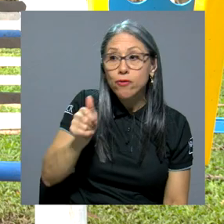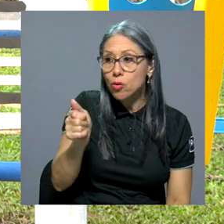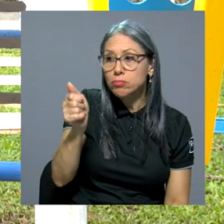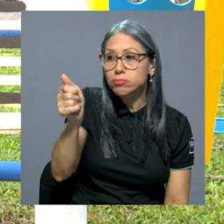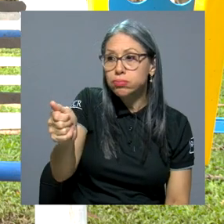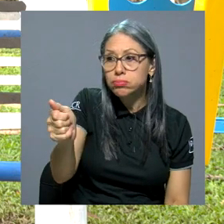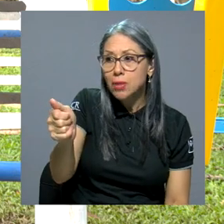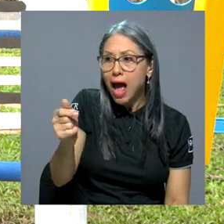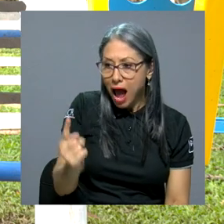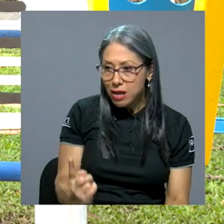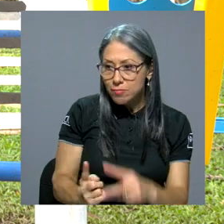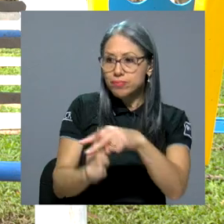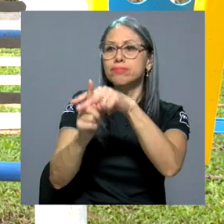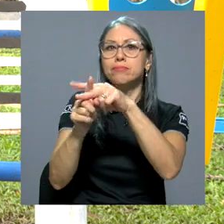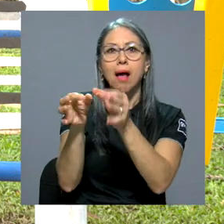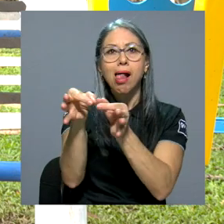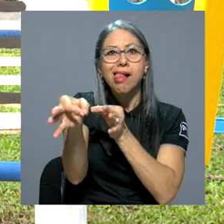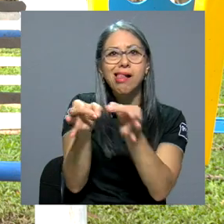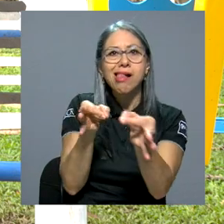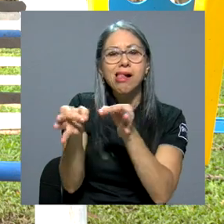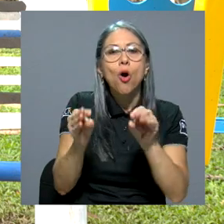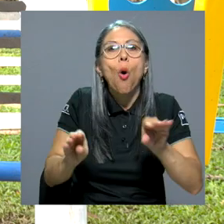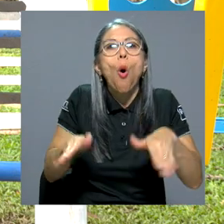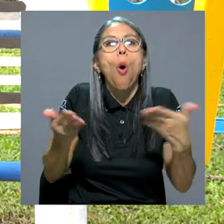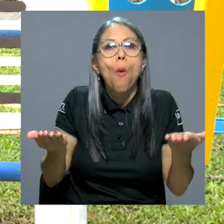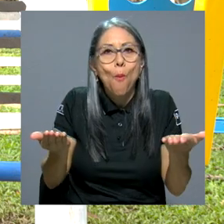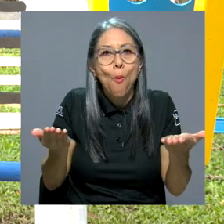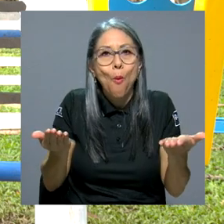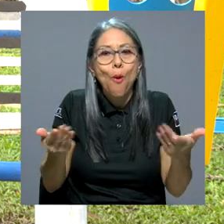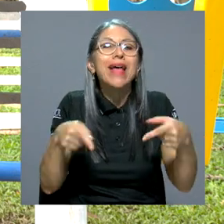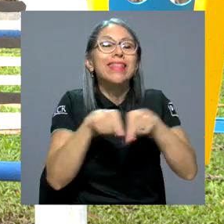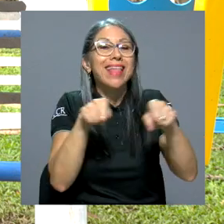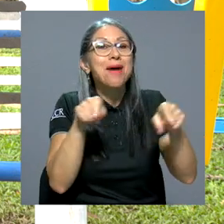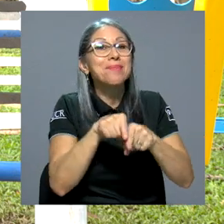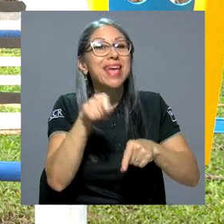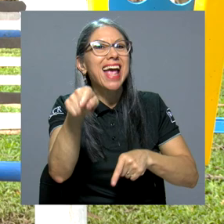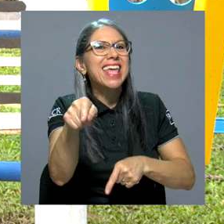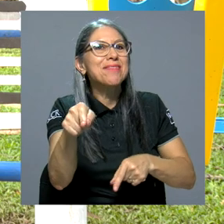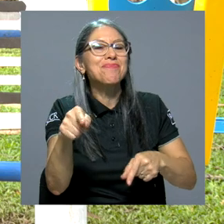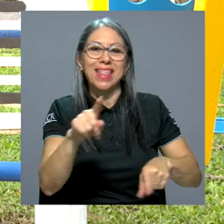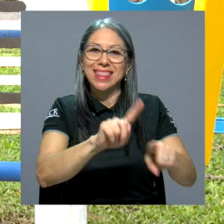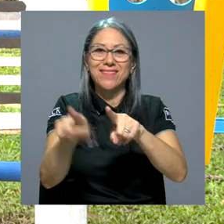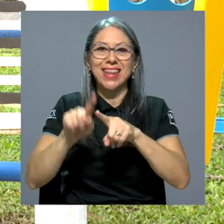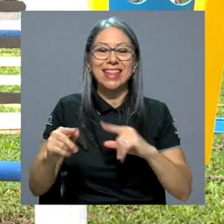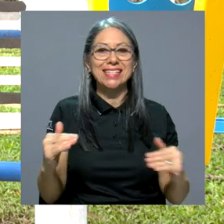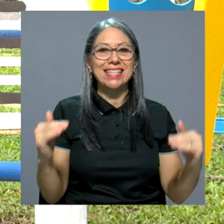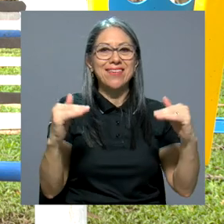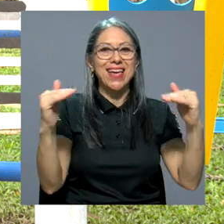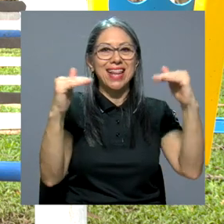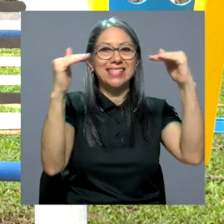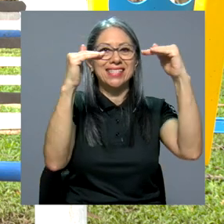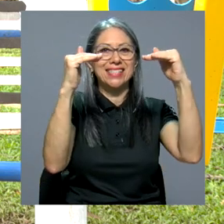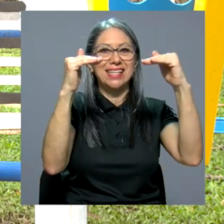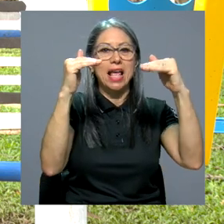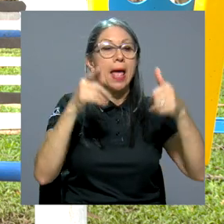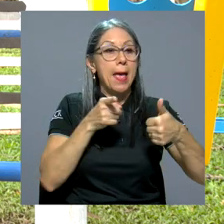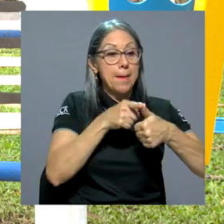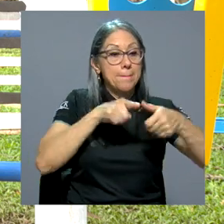va a poner su teléfono y va a salir exactamente como es el ejercicio. La idea es que también tiene como diferentes niveles,